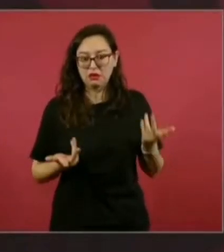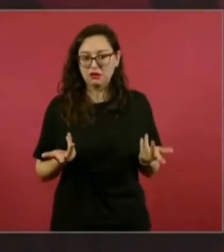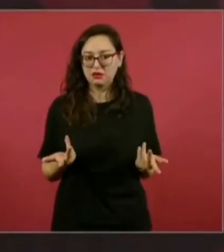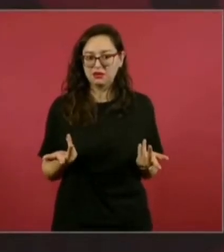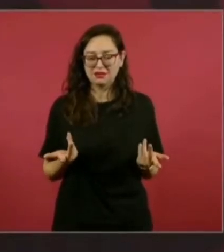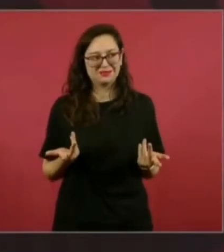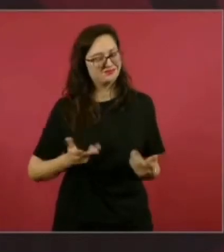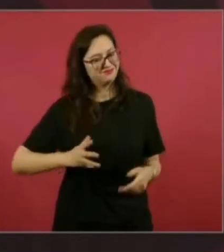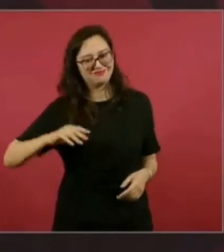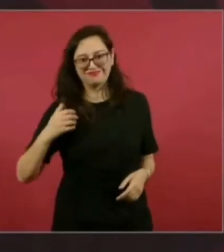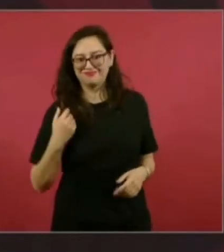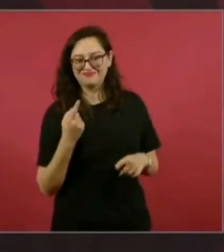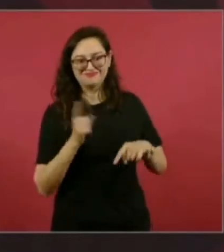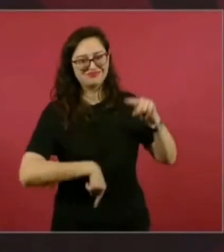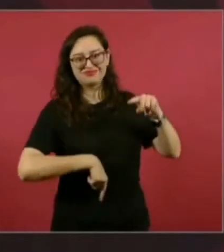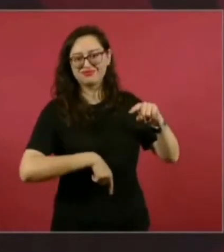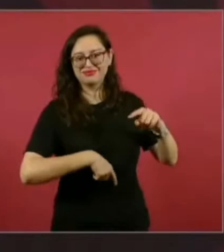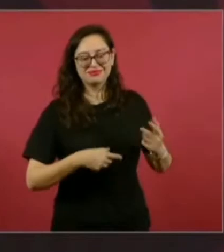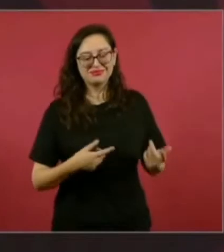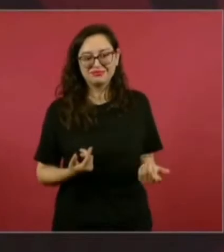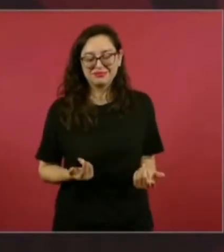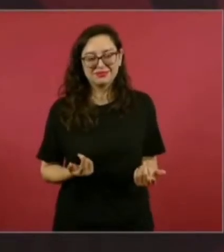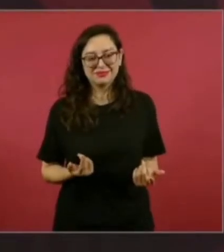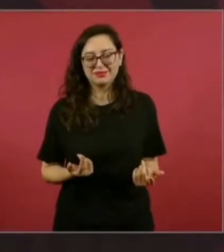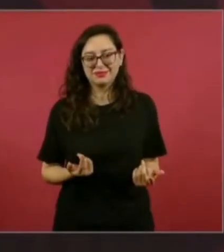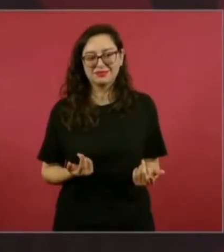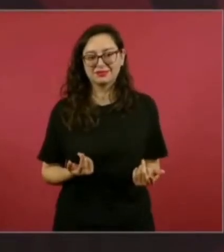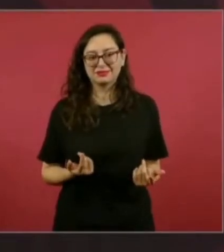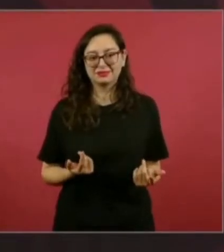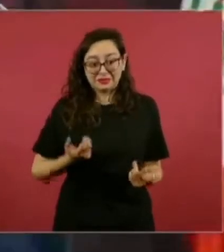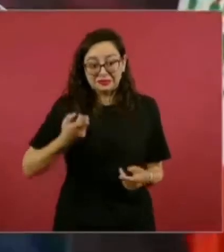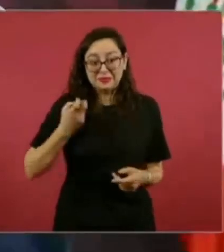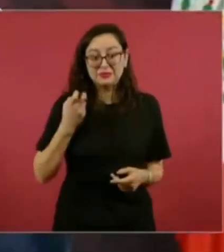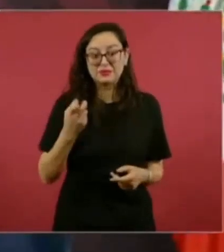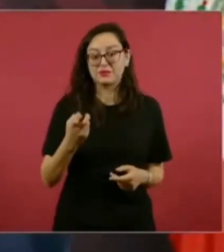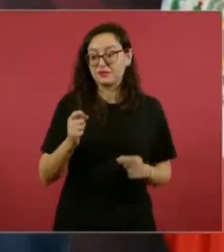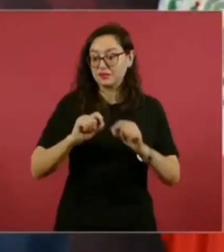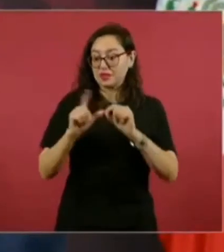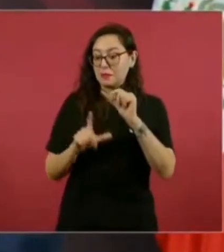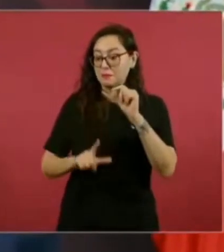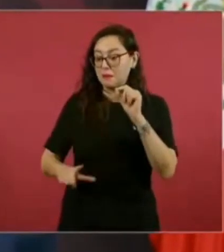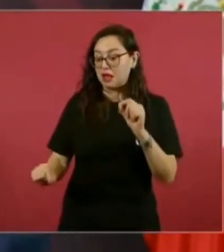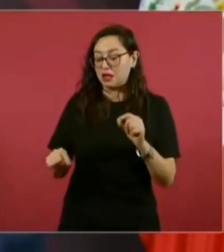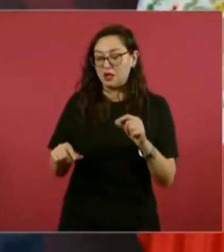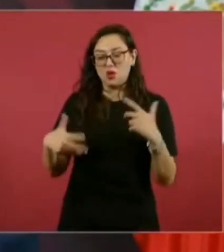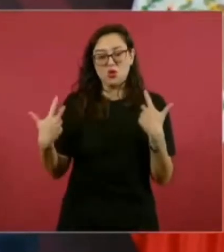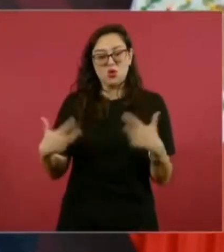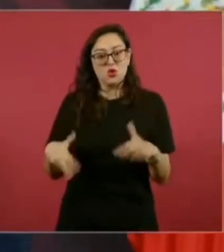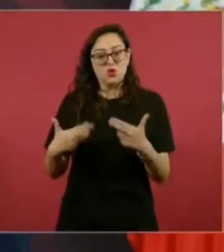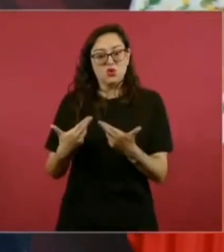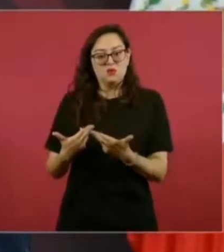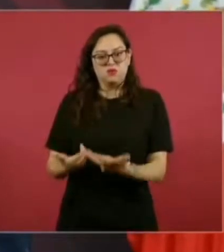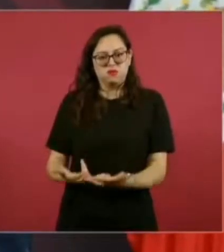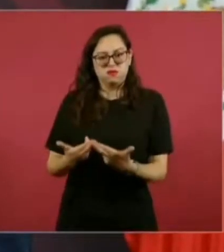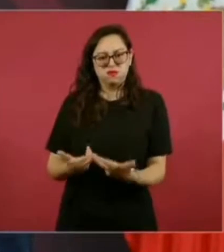Y es tan grande nuestro país, en todo sentido,